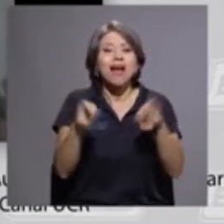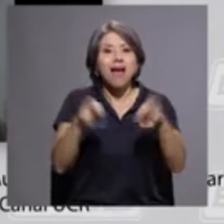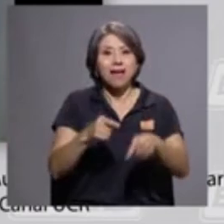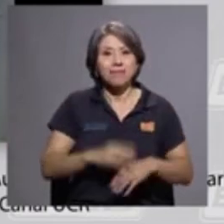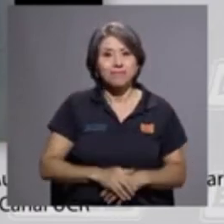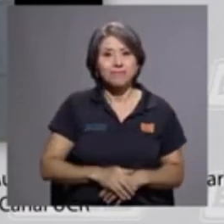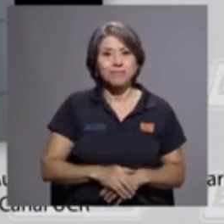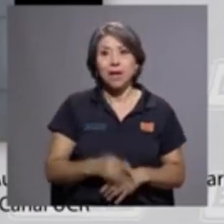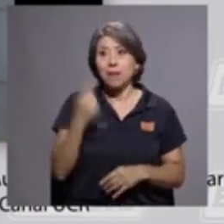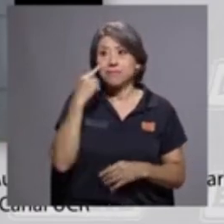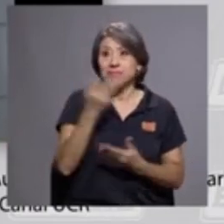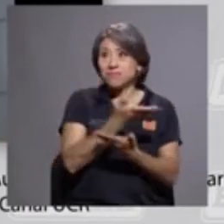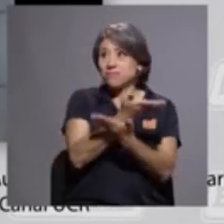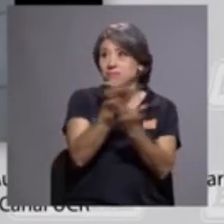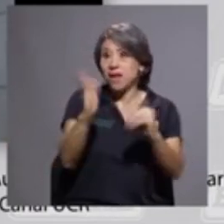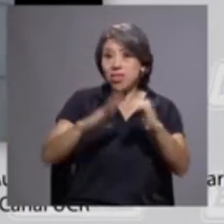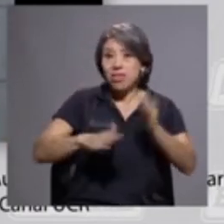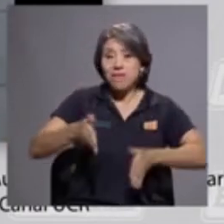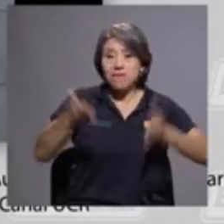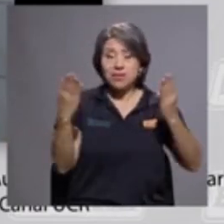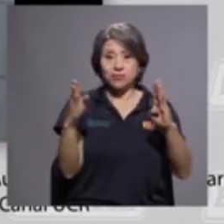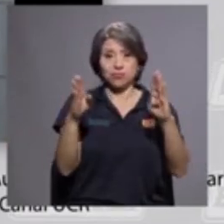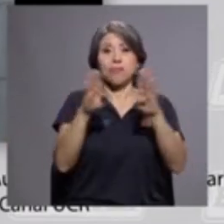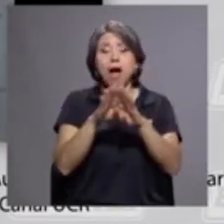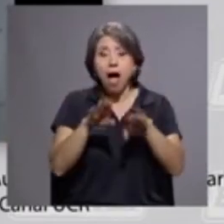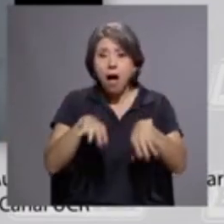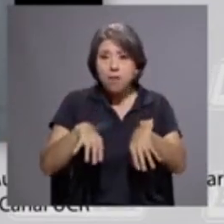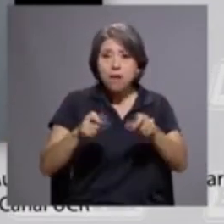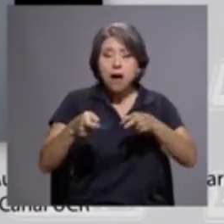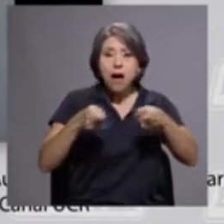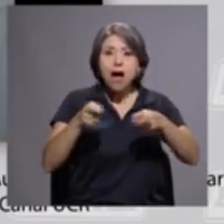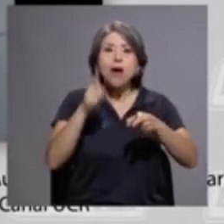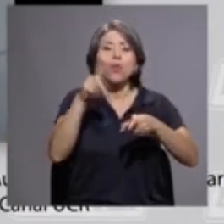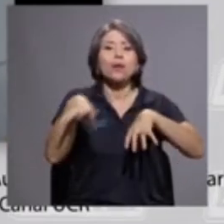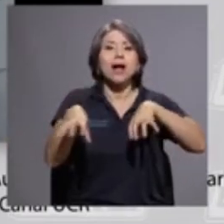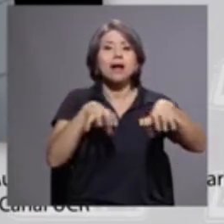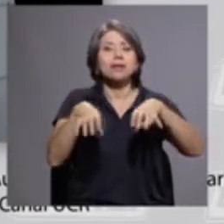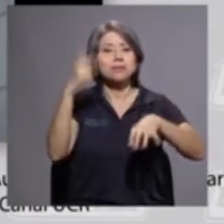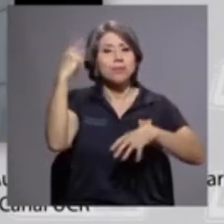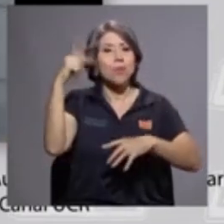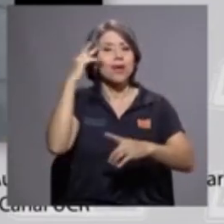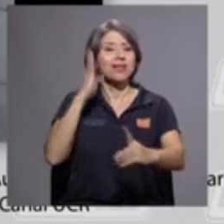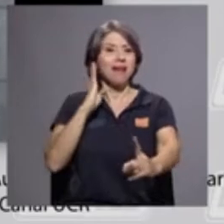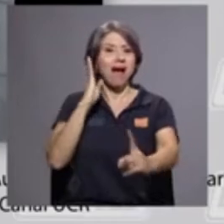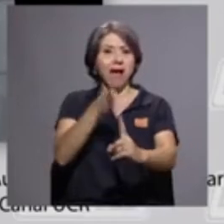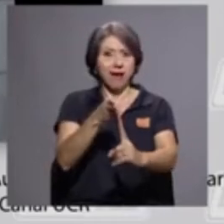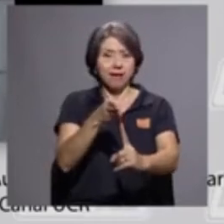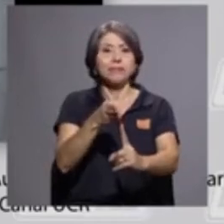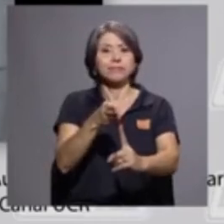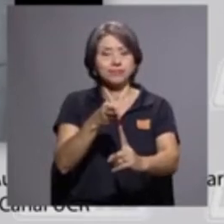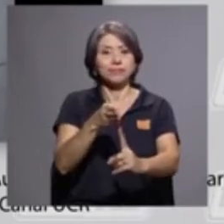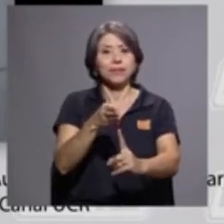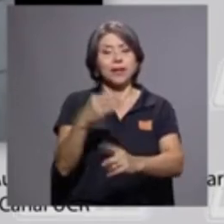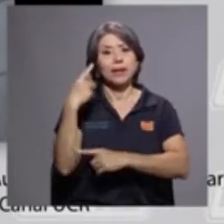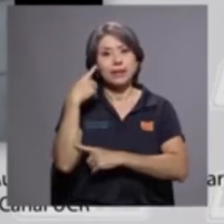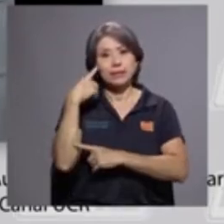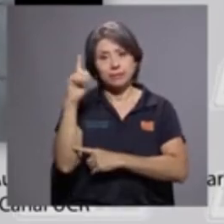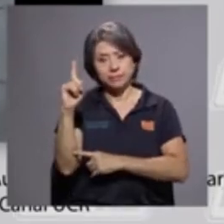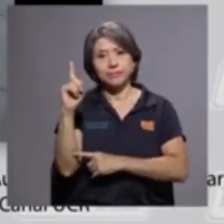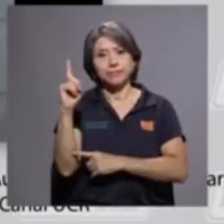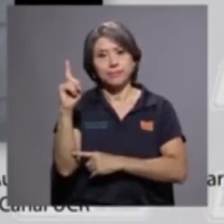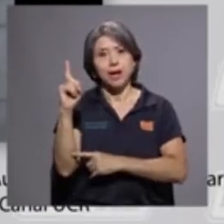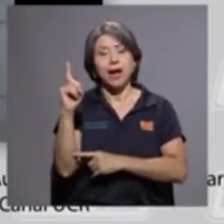Claramente las tomas son una forma de acción directa, una acción política directa para poder